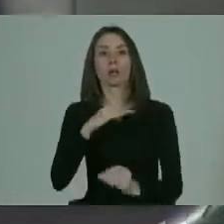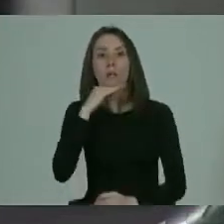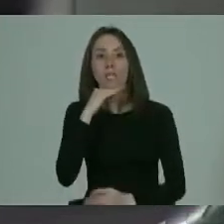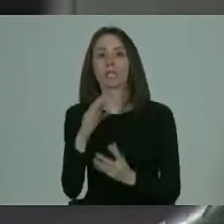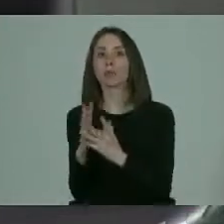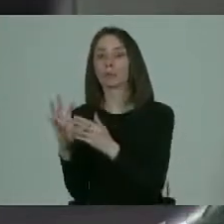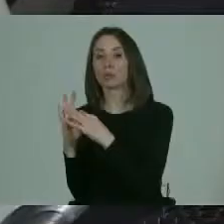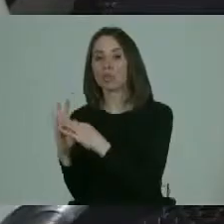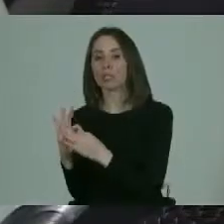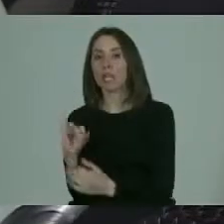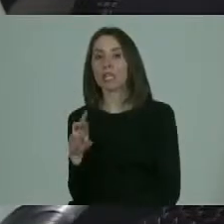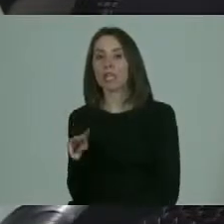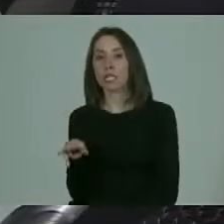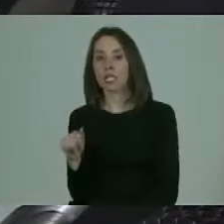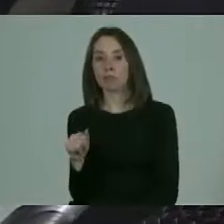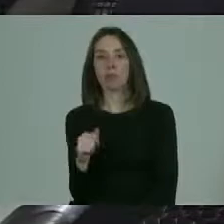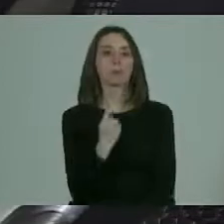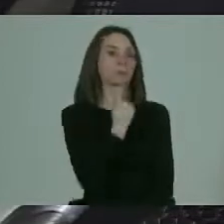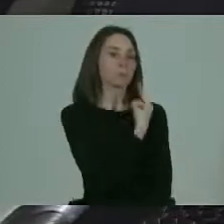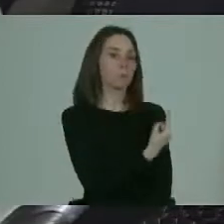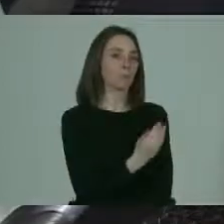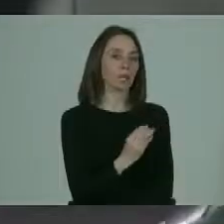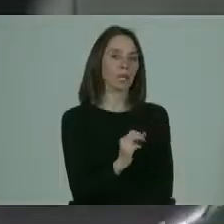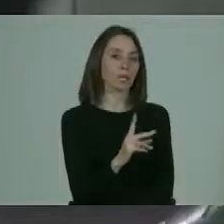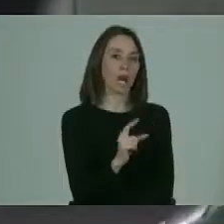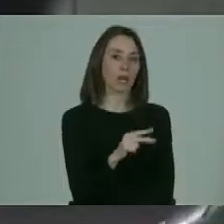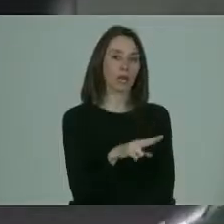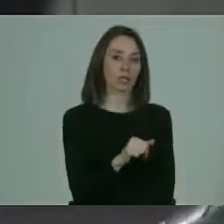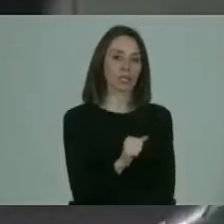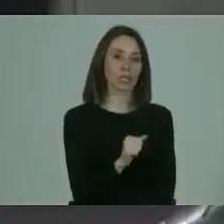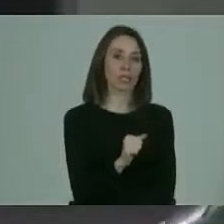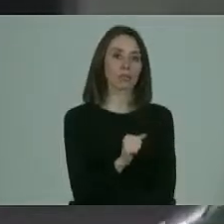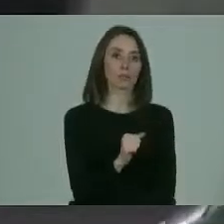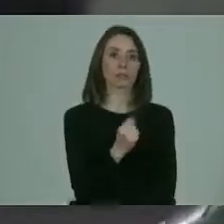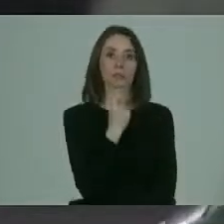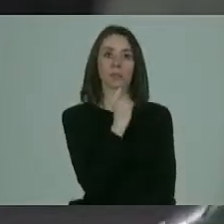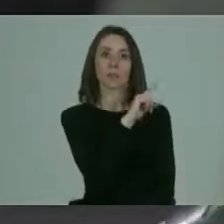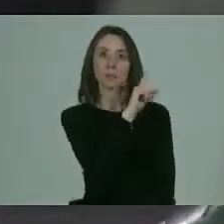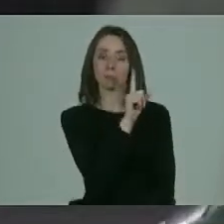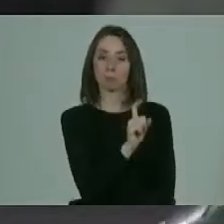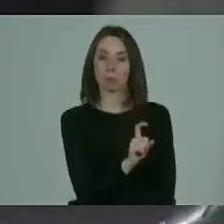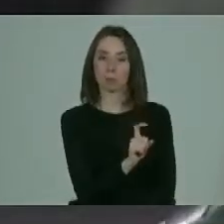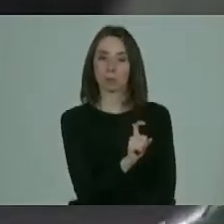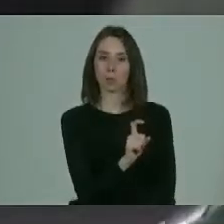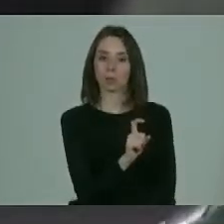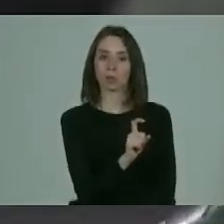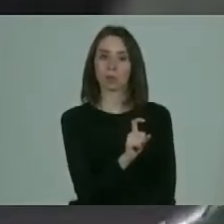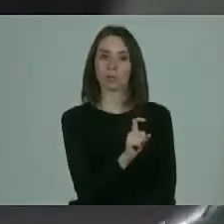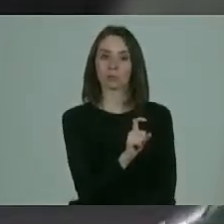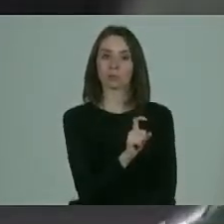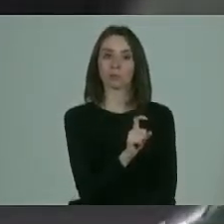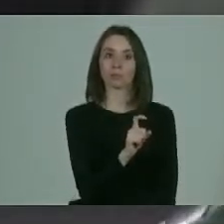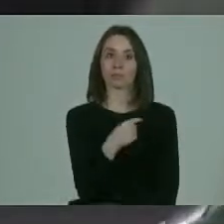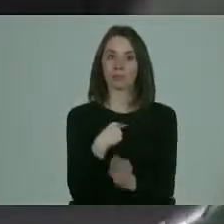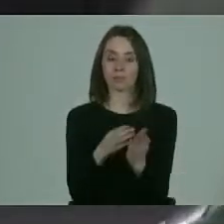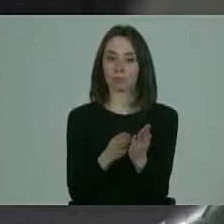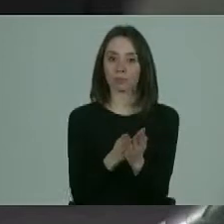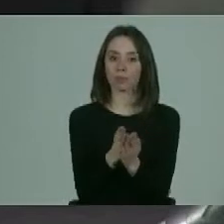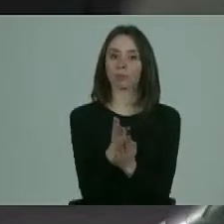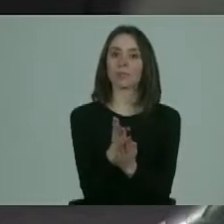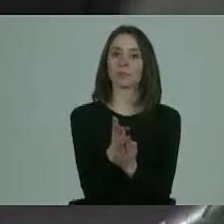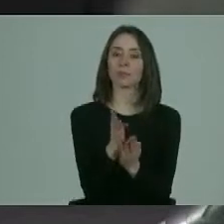Muchas gracias, Irma. Carolina, quiero hacerte una pregunta que tiene que ver un poco. a comenzar